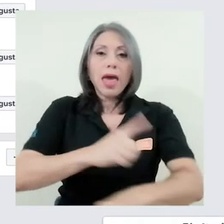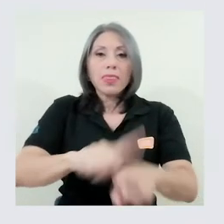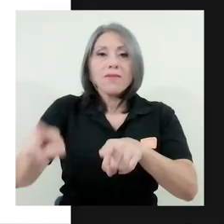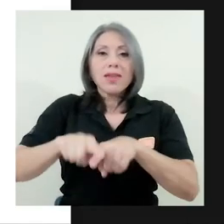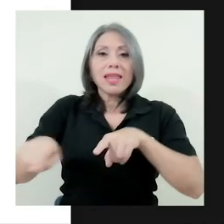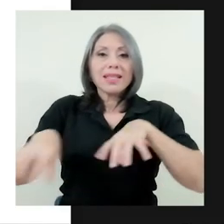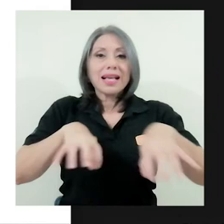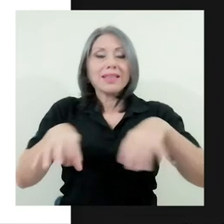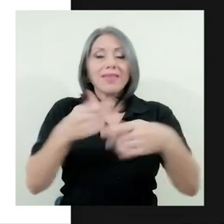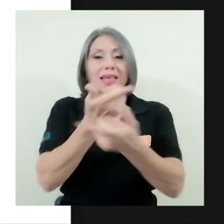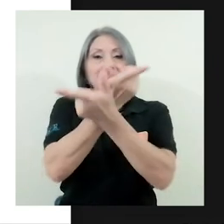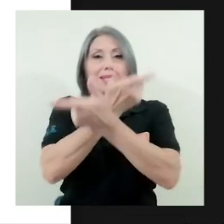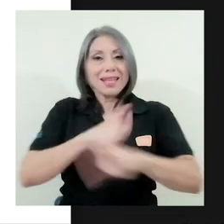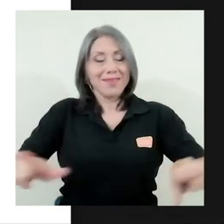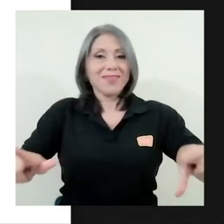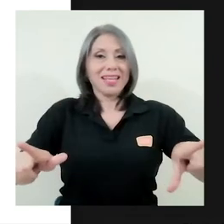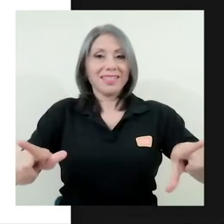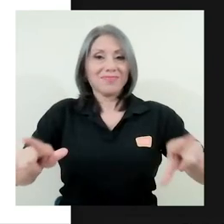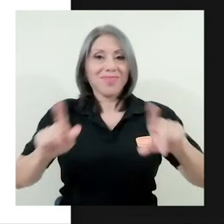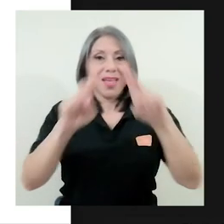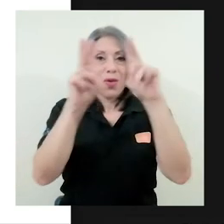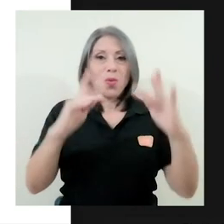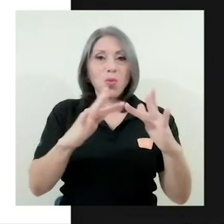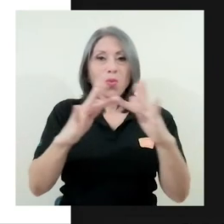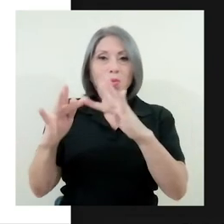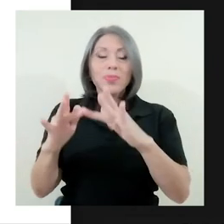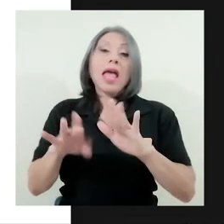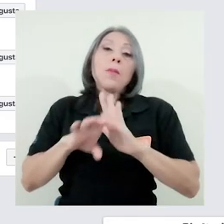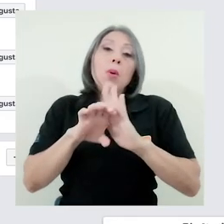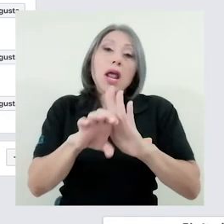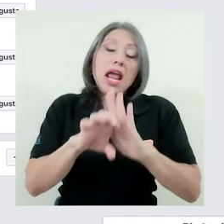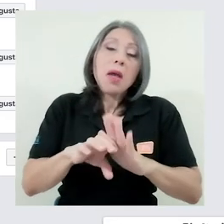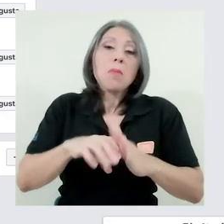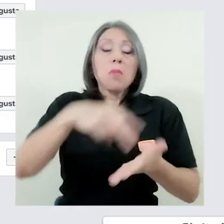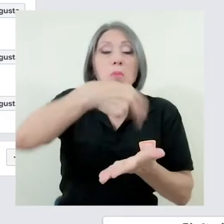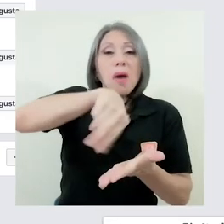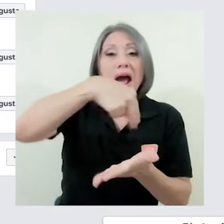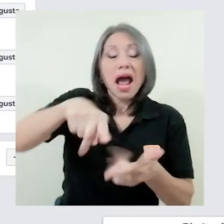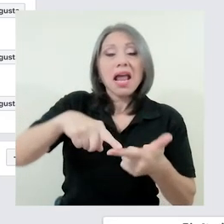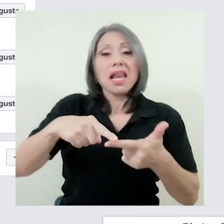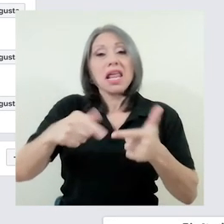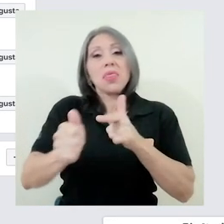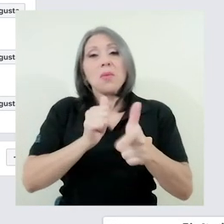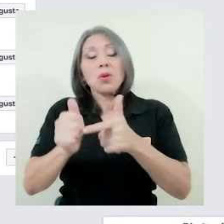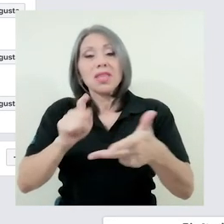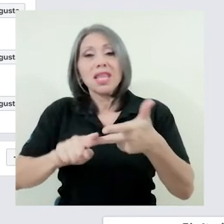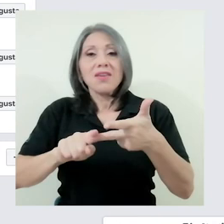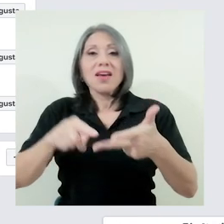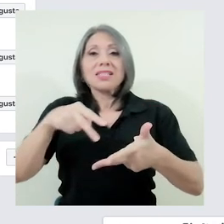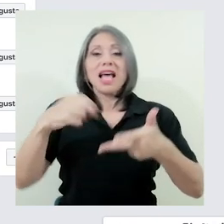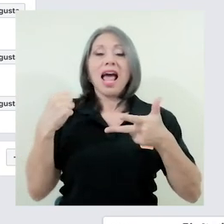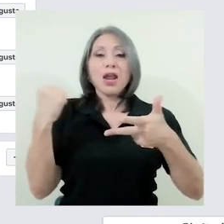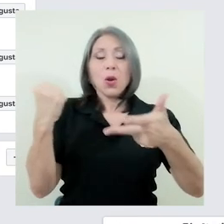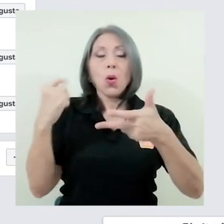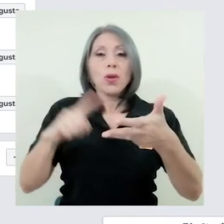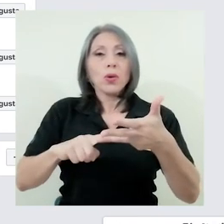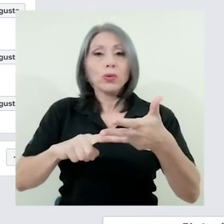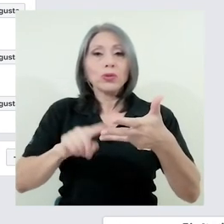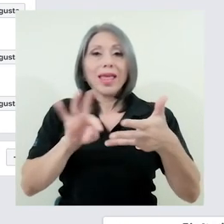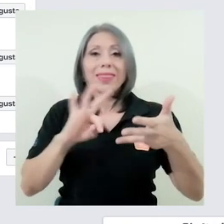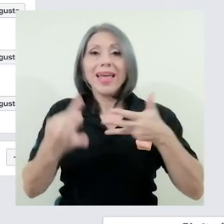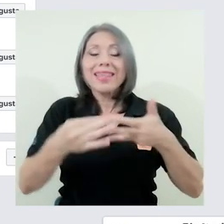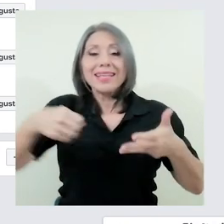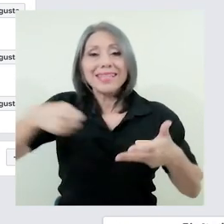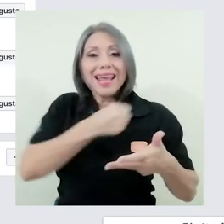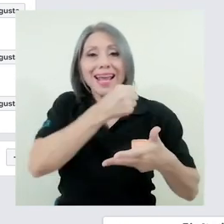actividades libres virtuales. Clases de baile, sesiones deportivas, aeróbicos, talleres de canto, son